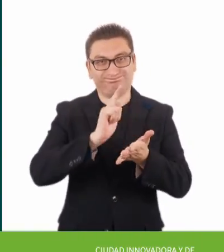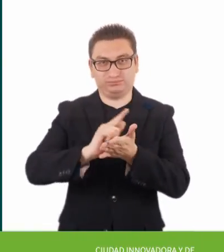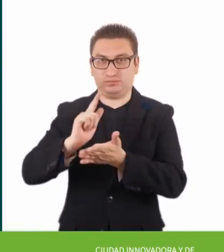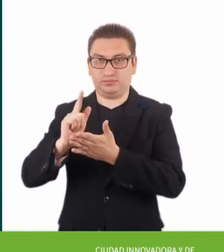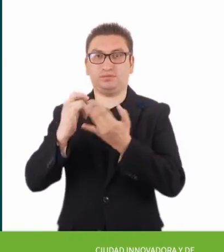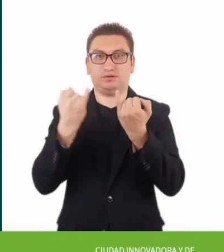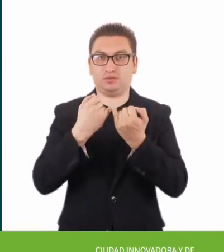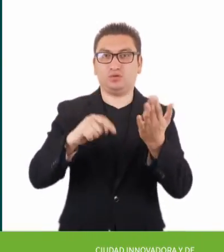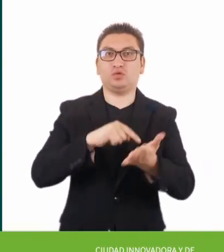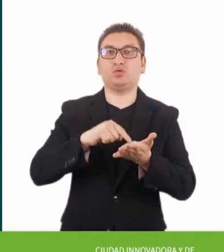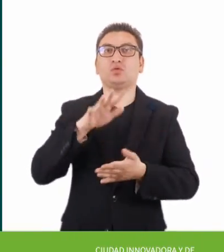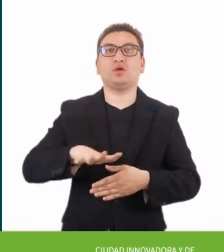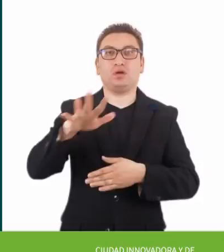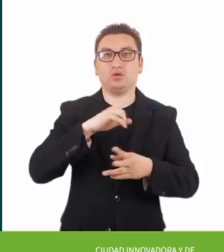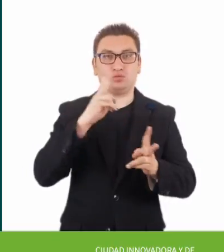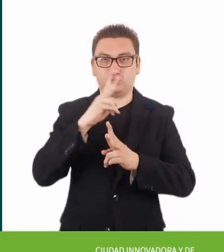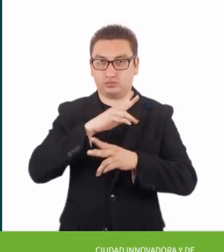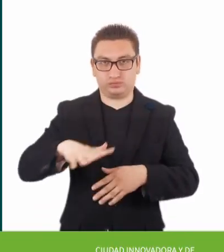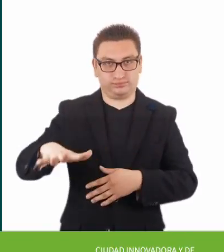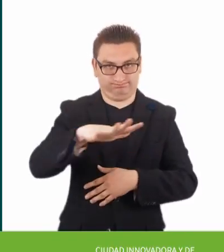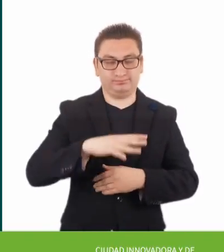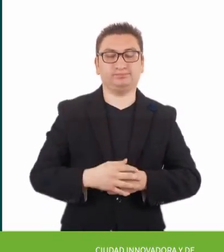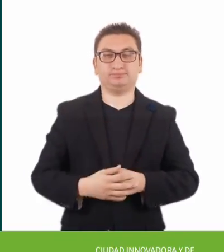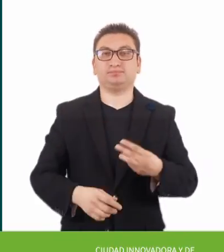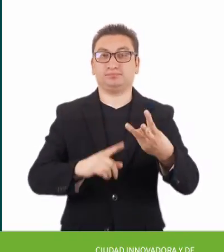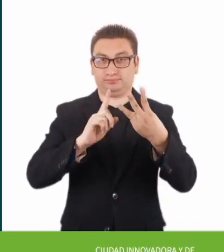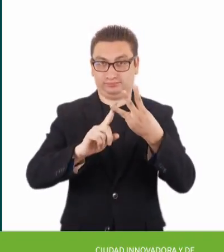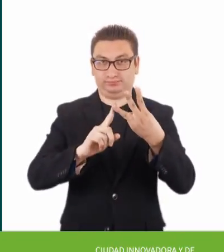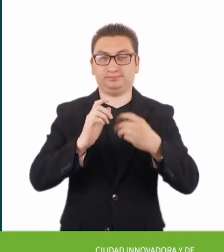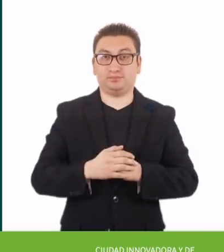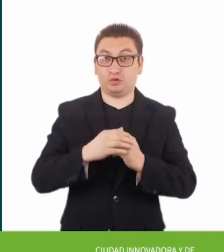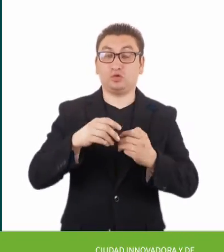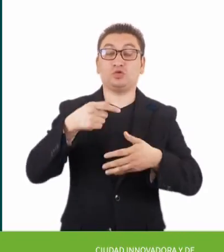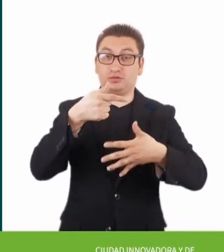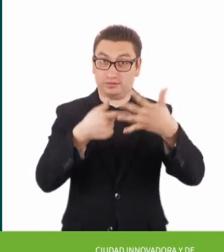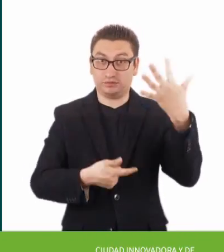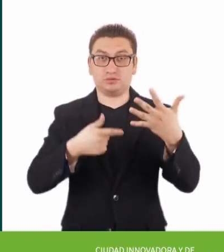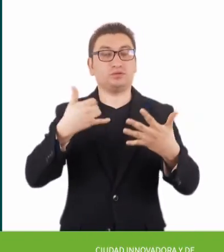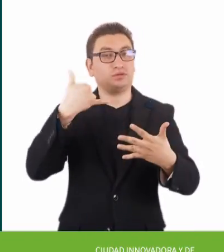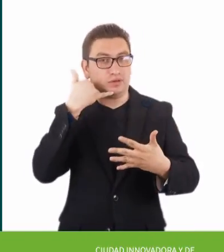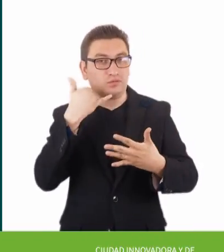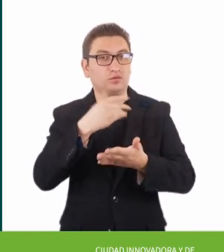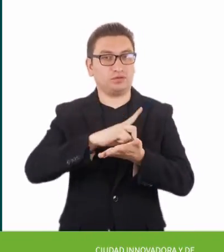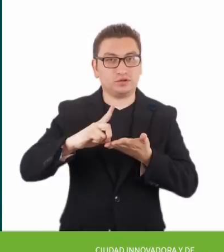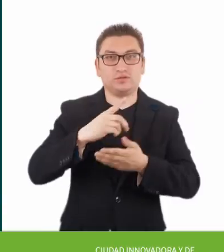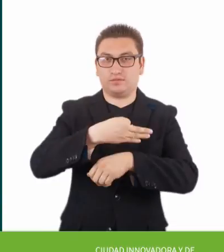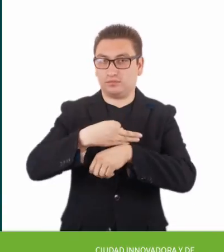común y procurar tener ventilados los lugares en los que permanezcan. 3. Tener a la mano los números telefónicos y direcciones